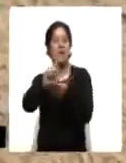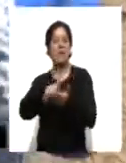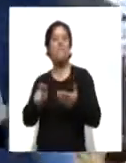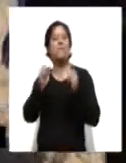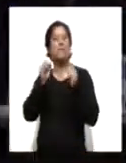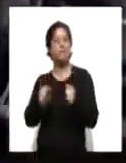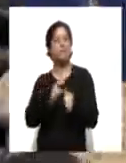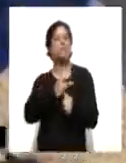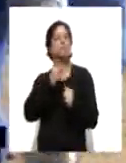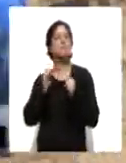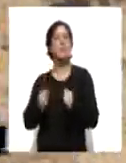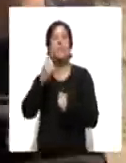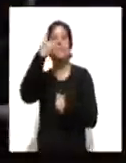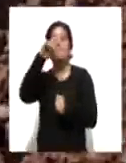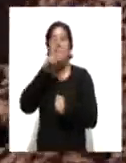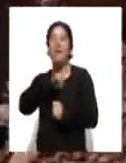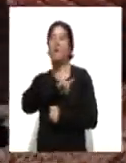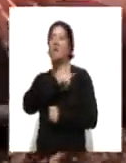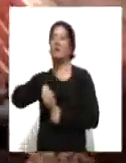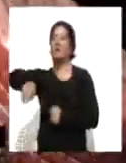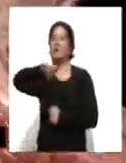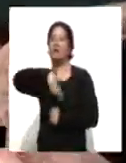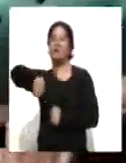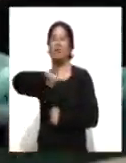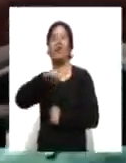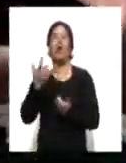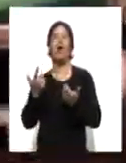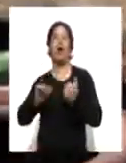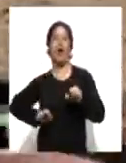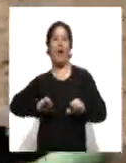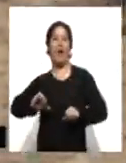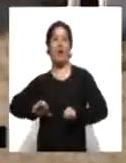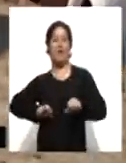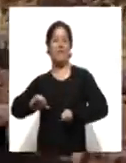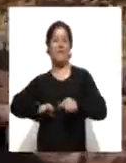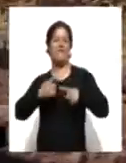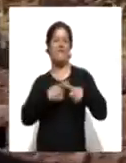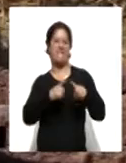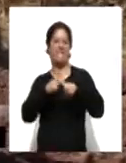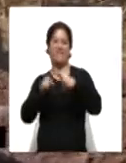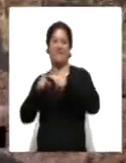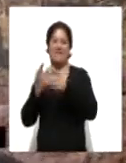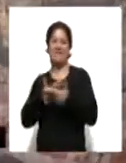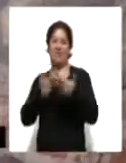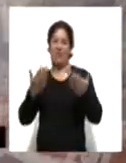el desarrollo de sus actividades. Con información de Mariana Lobera, Ahora Noticias.